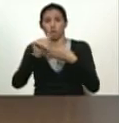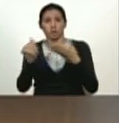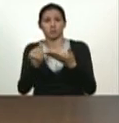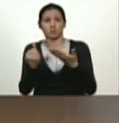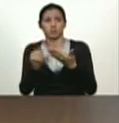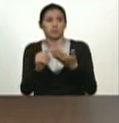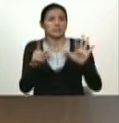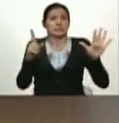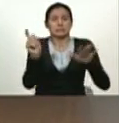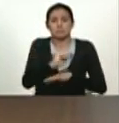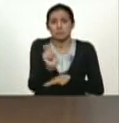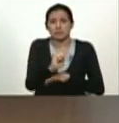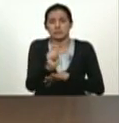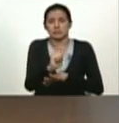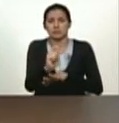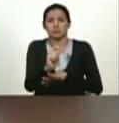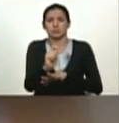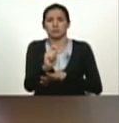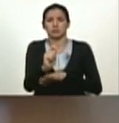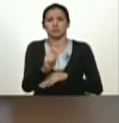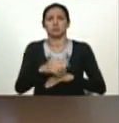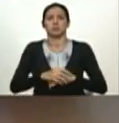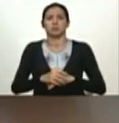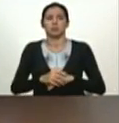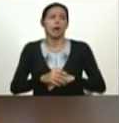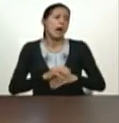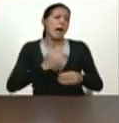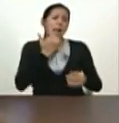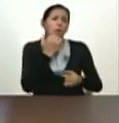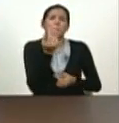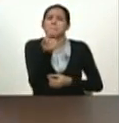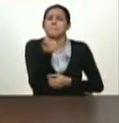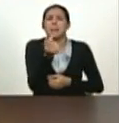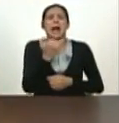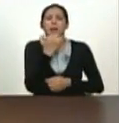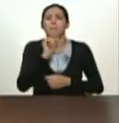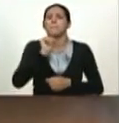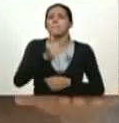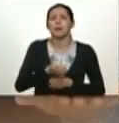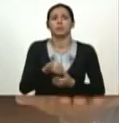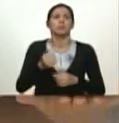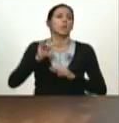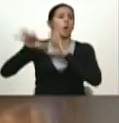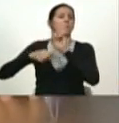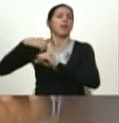seis meses para una tuerquita que se dañó de una maquinaria y hay que traerla a Alemania Dios santo